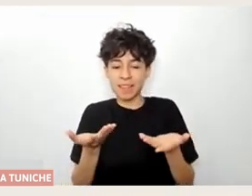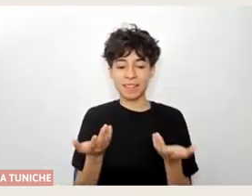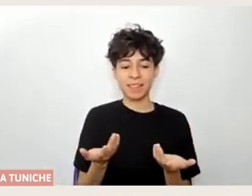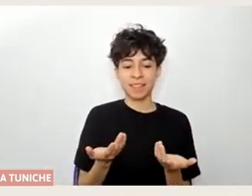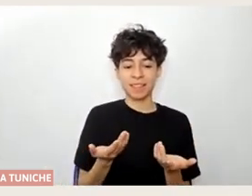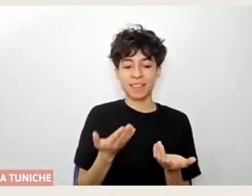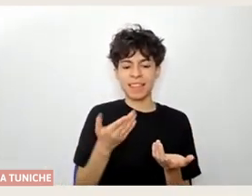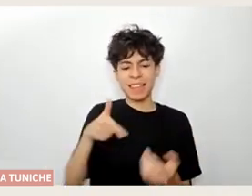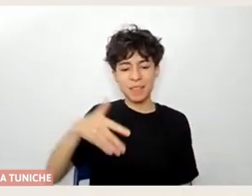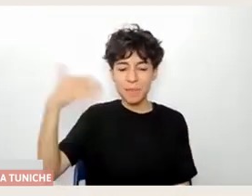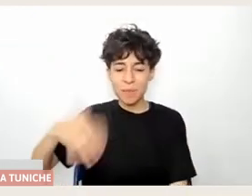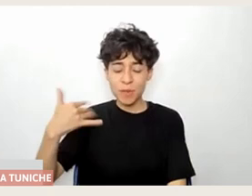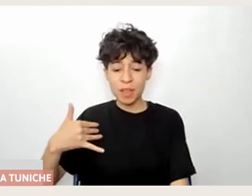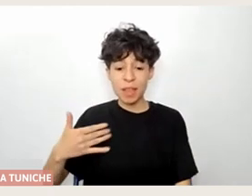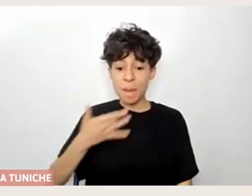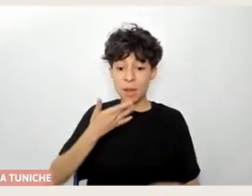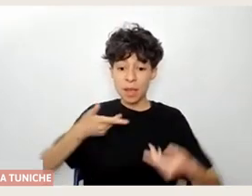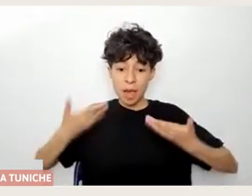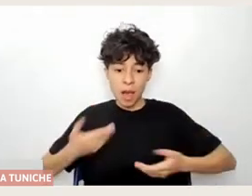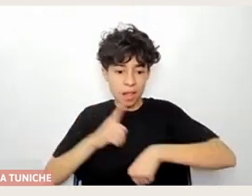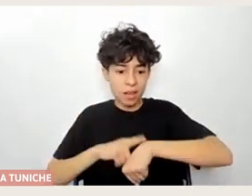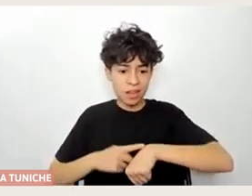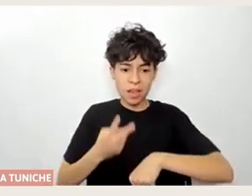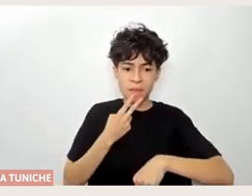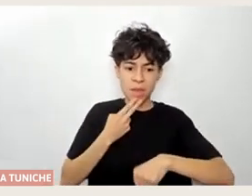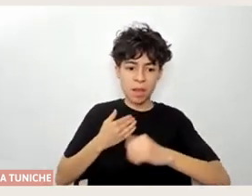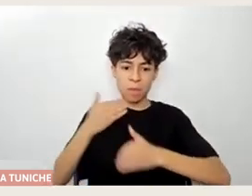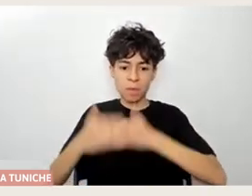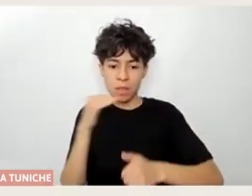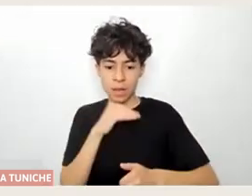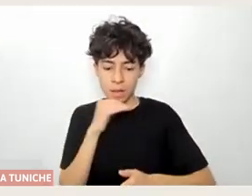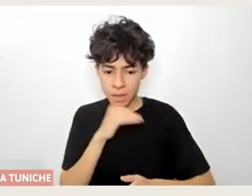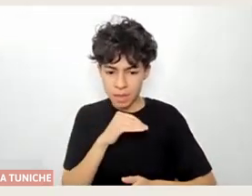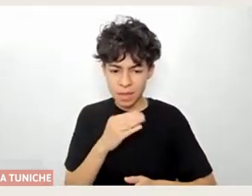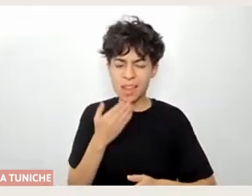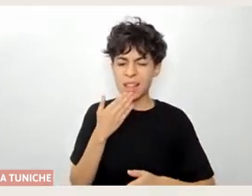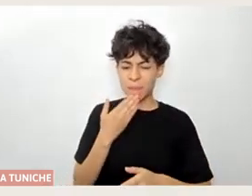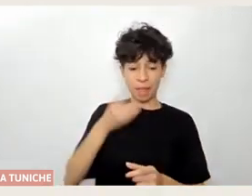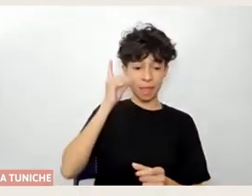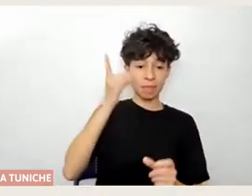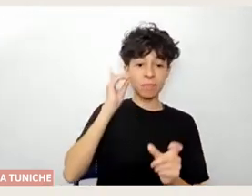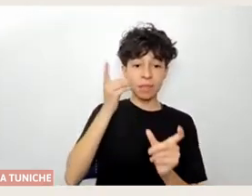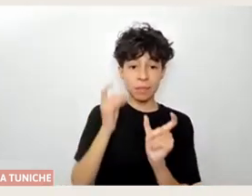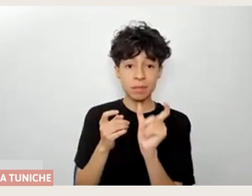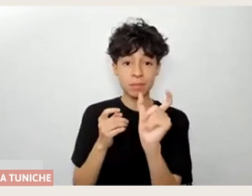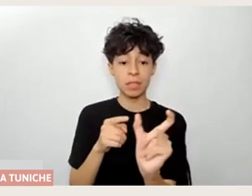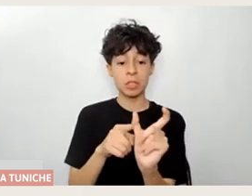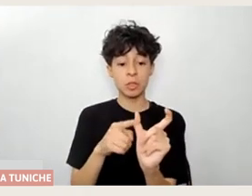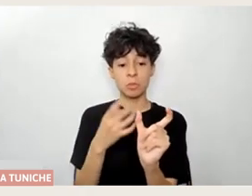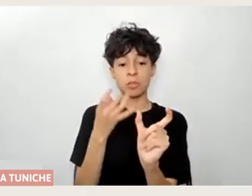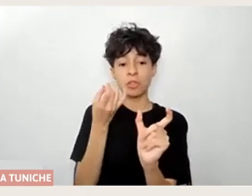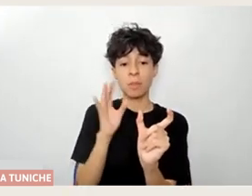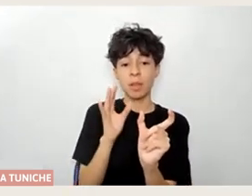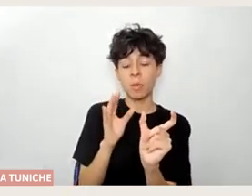hoy en día cuando la vida anda rápida, cuando la discapacidad se plantea muchas veces de forma sumamente